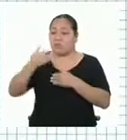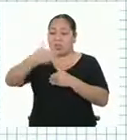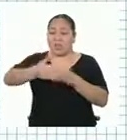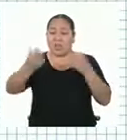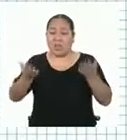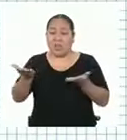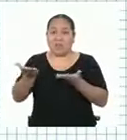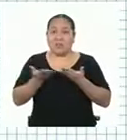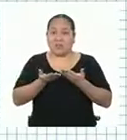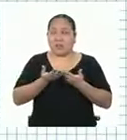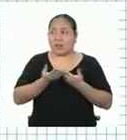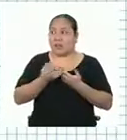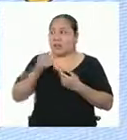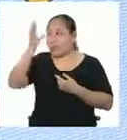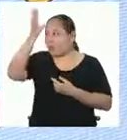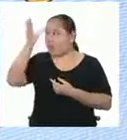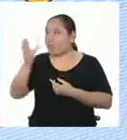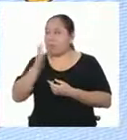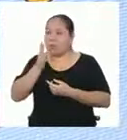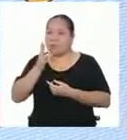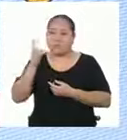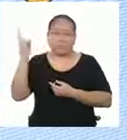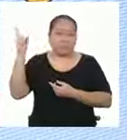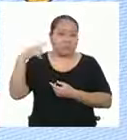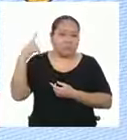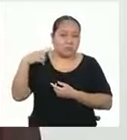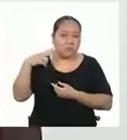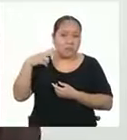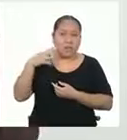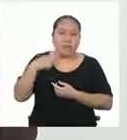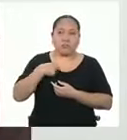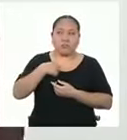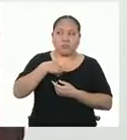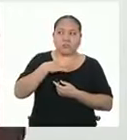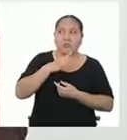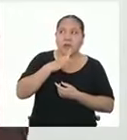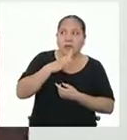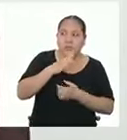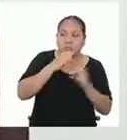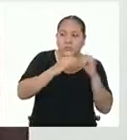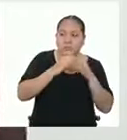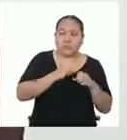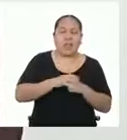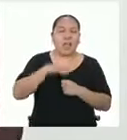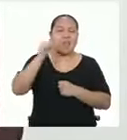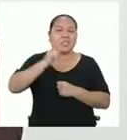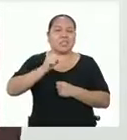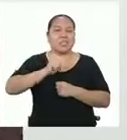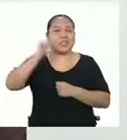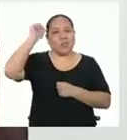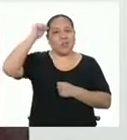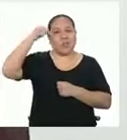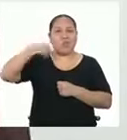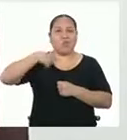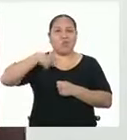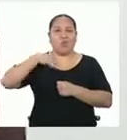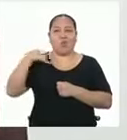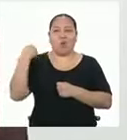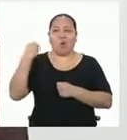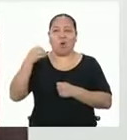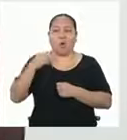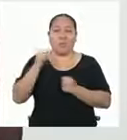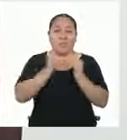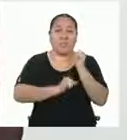y mis papás se ganaban con todo lo que hablábamos. ¡Qué roche! Ah, claro. Yo también me acuerdo de eso cuando era más joven.